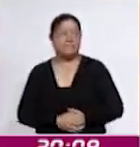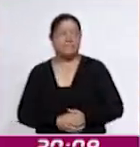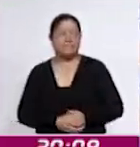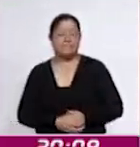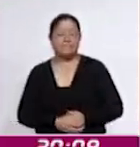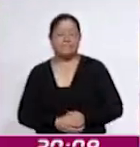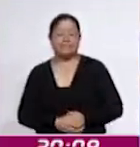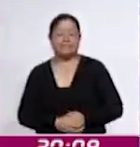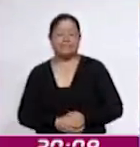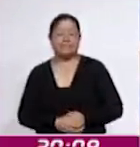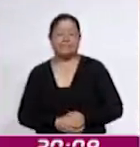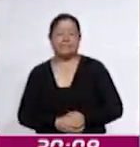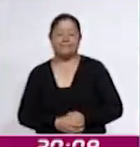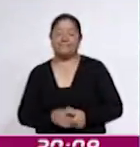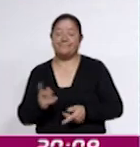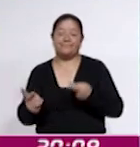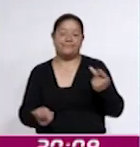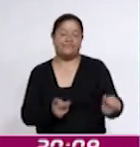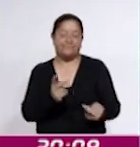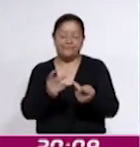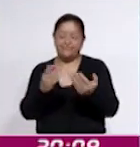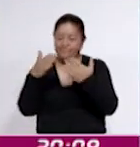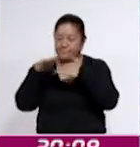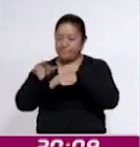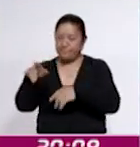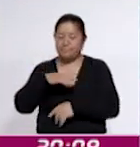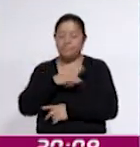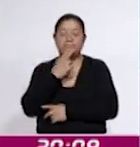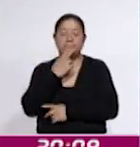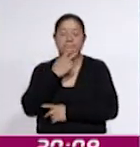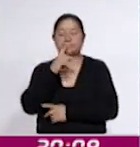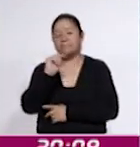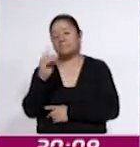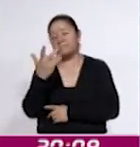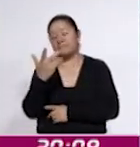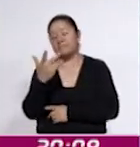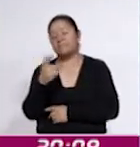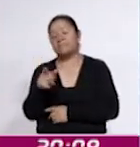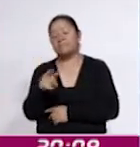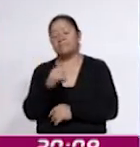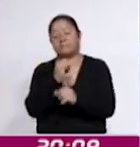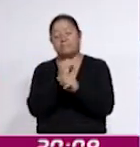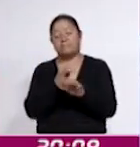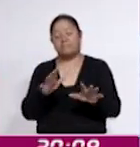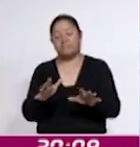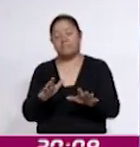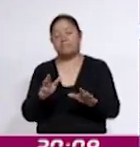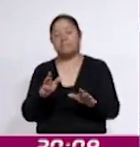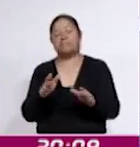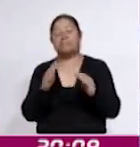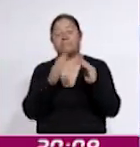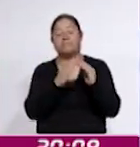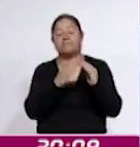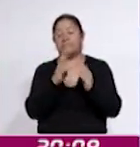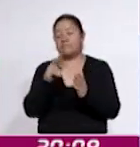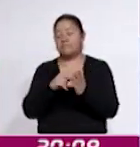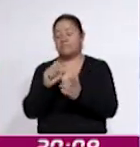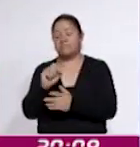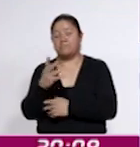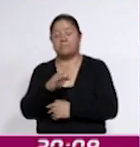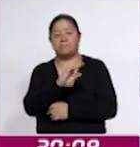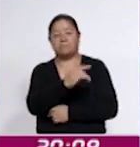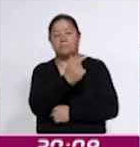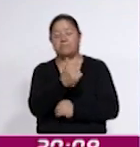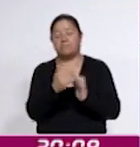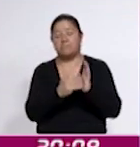De acuerdo con la Encuesta Nacional sobre Disponibilidad y Uso de Tecnologías de la Información en los Hogares 2023, 97 millones